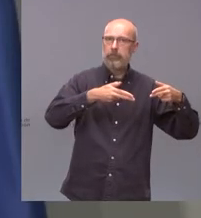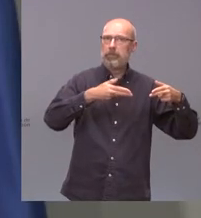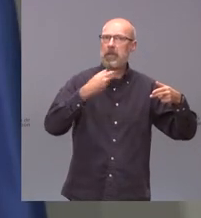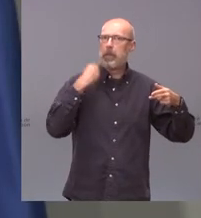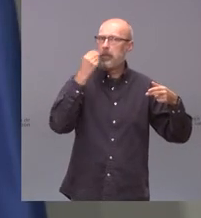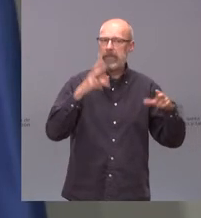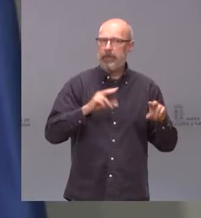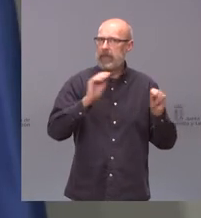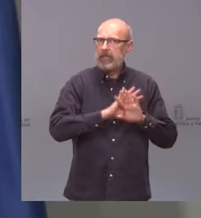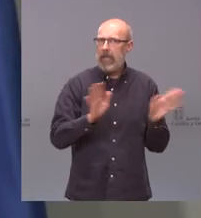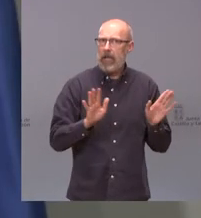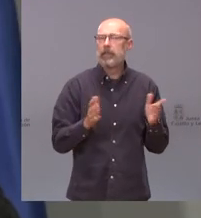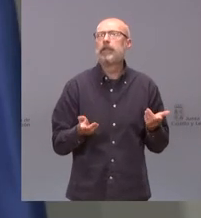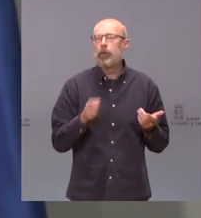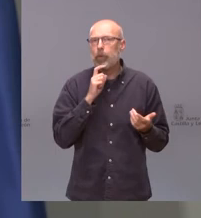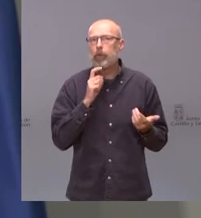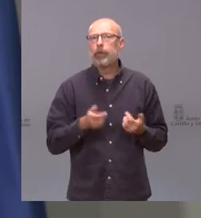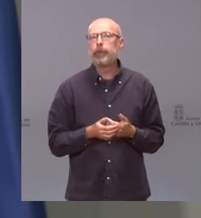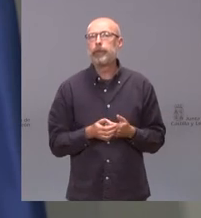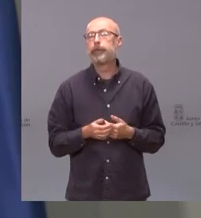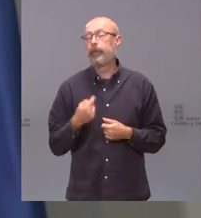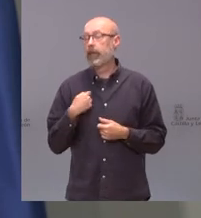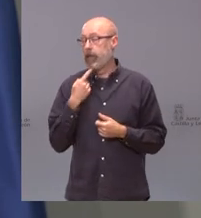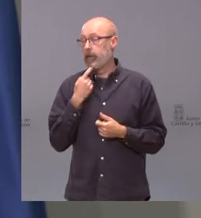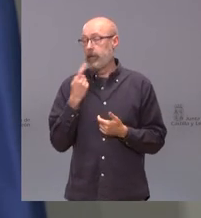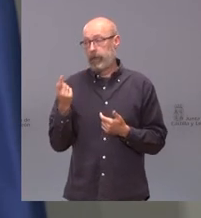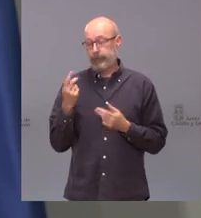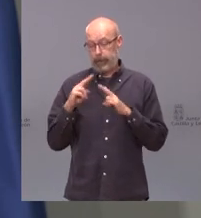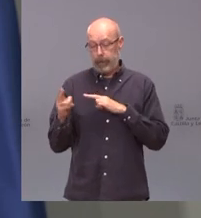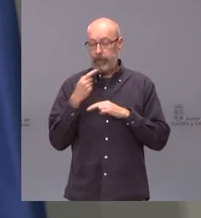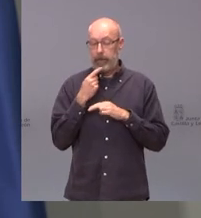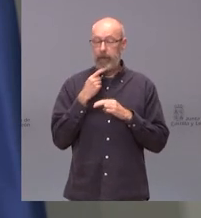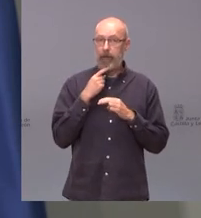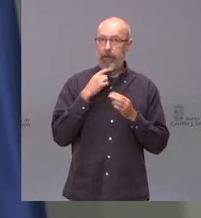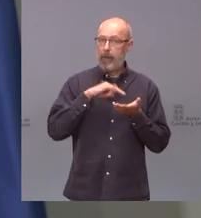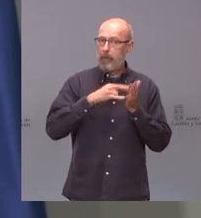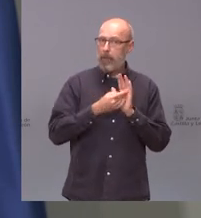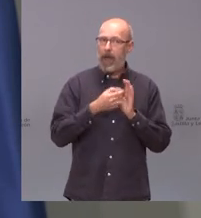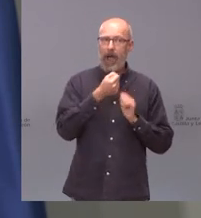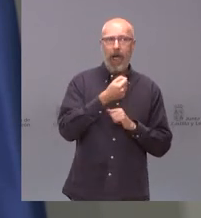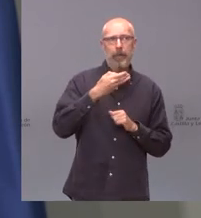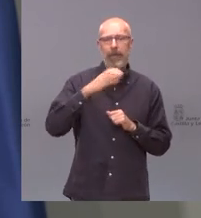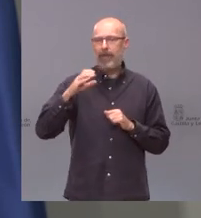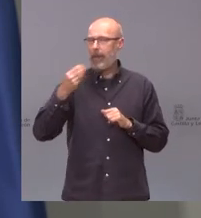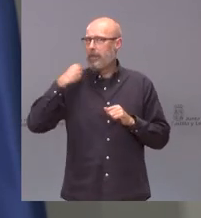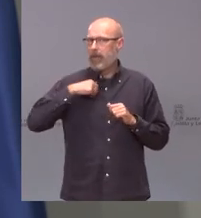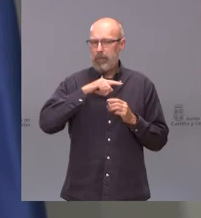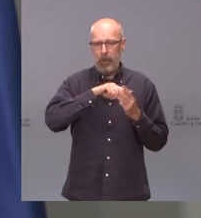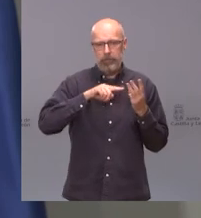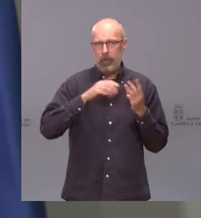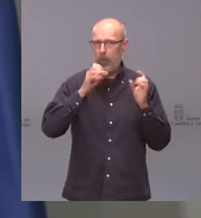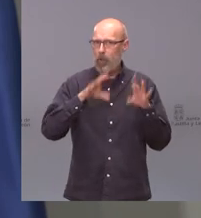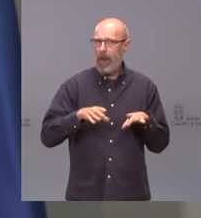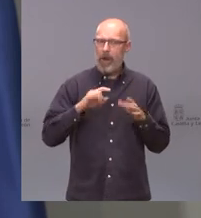está al lado de Madrid Le insisto que nuestro plan B, A y C es el mismo lo único que nosotros trasladaremos las medidas